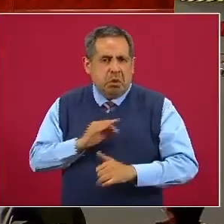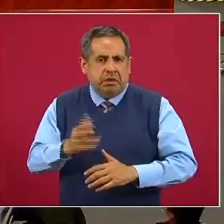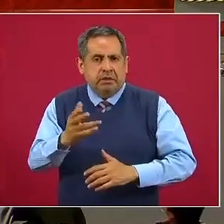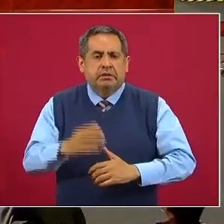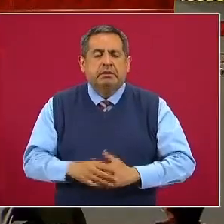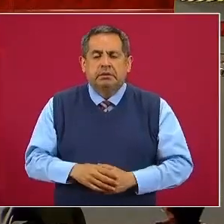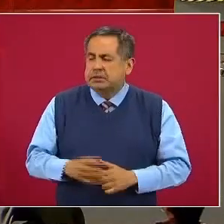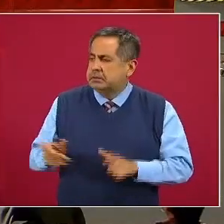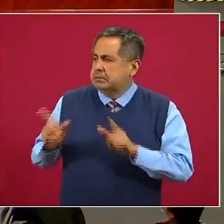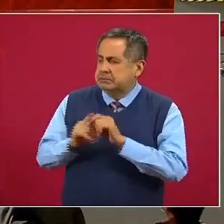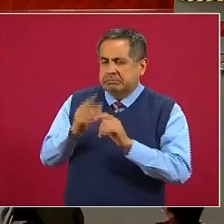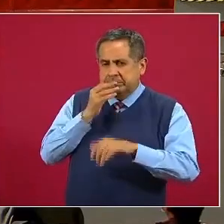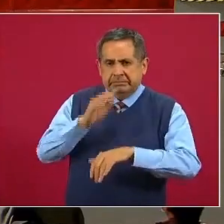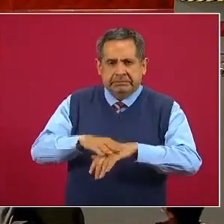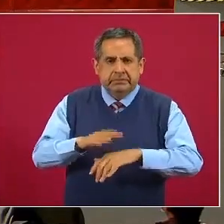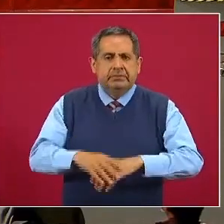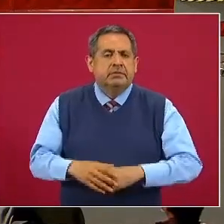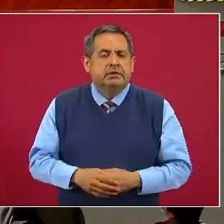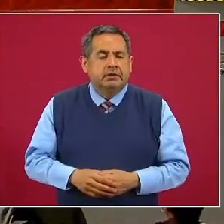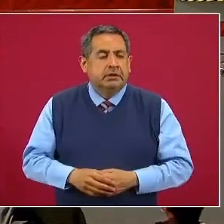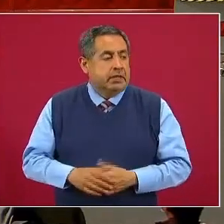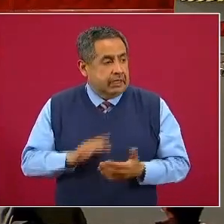Sería la autorización para esta noche. Muchas gracias, doctor. A lo mía.